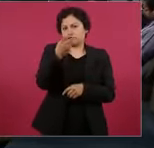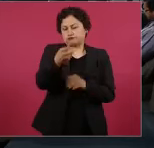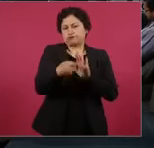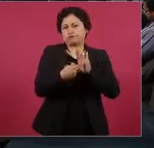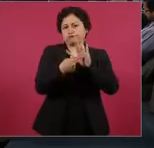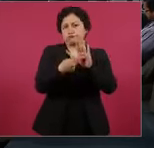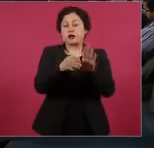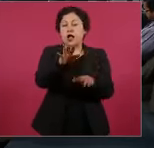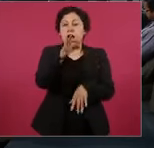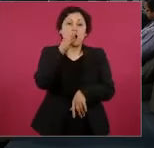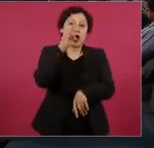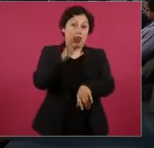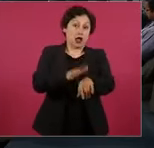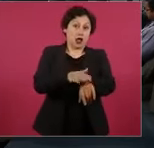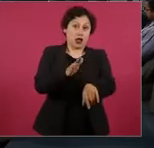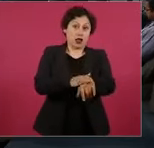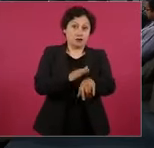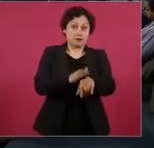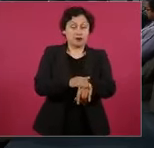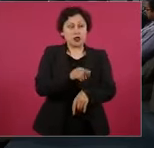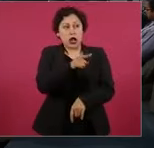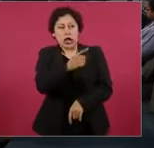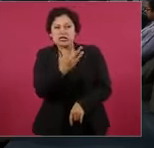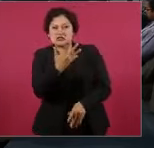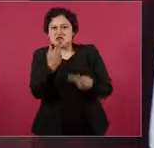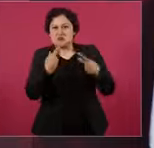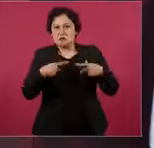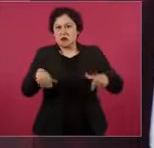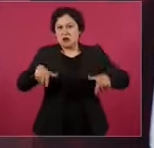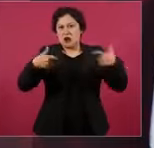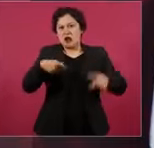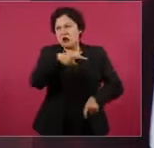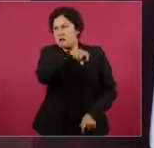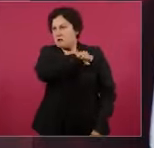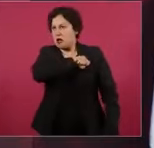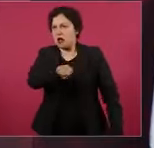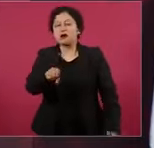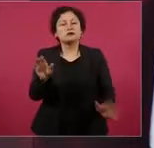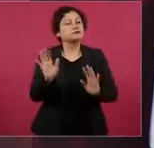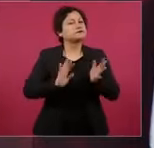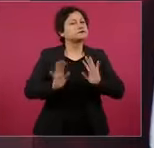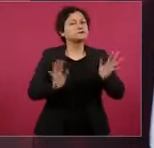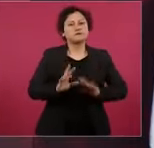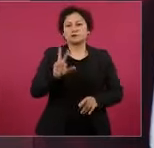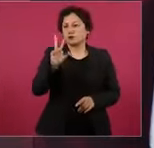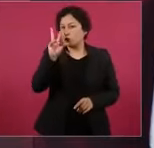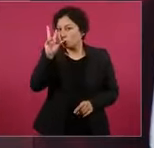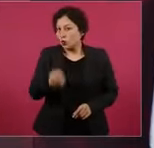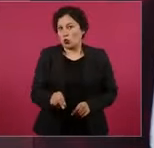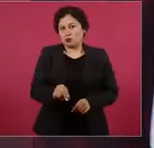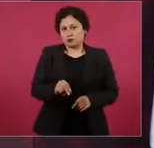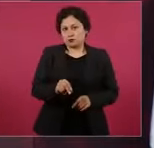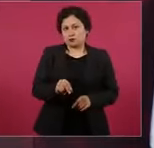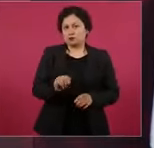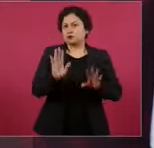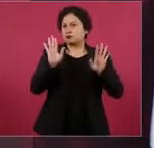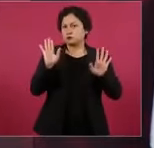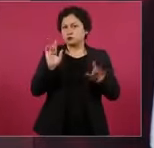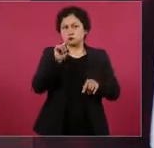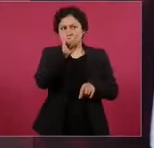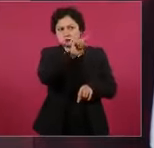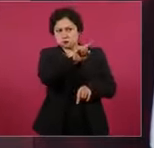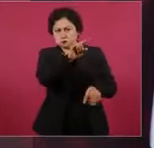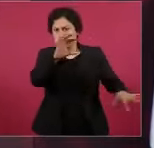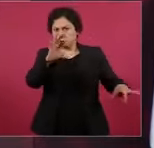no estamos en contra de quienes con esfuerzo, trabajo, de conformidad con la ley